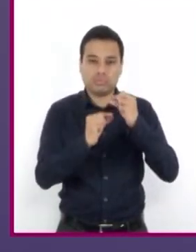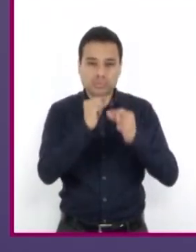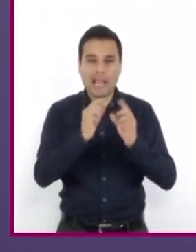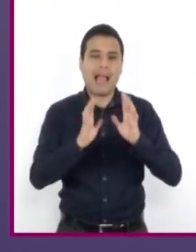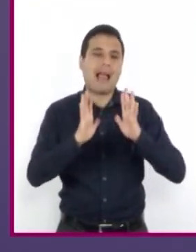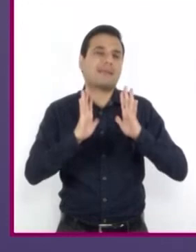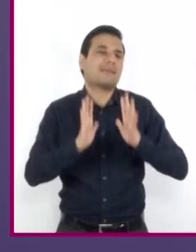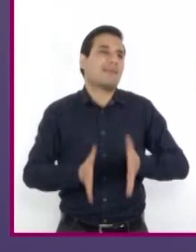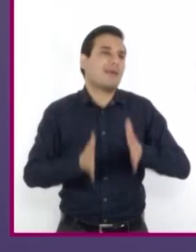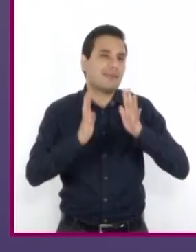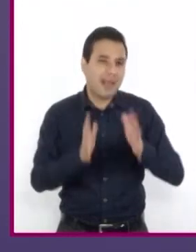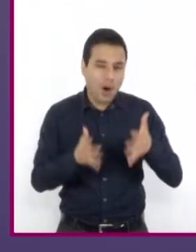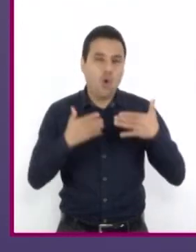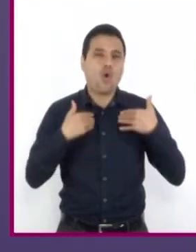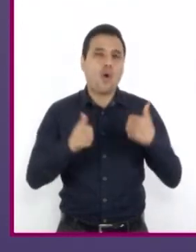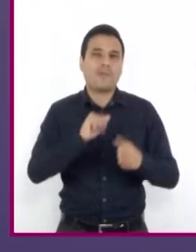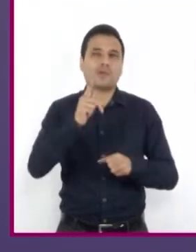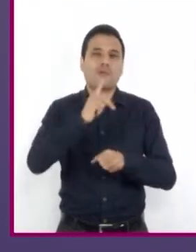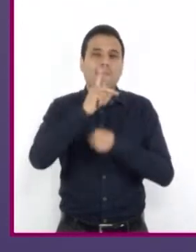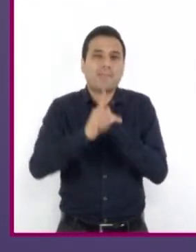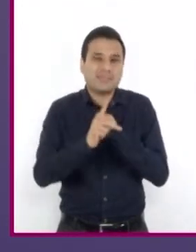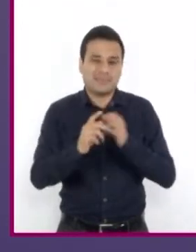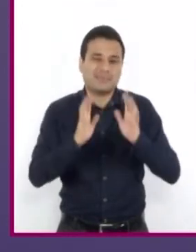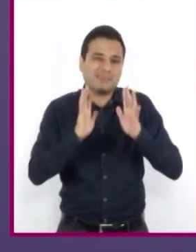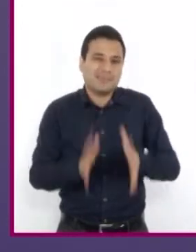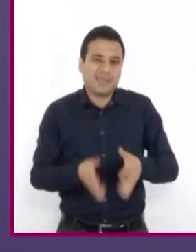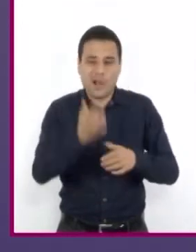lo que significan ciertas expresiones.